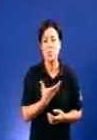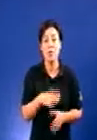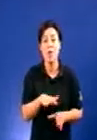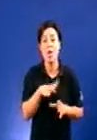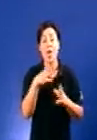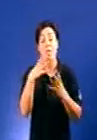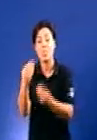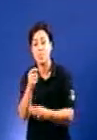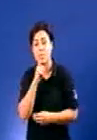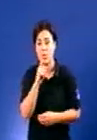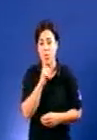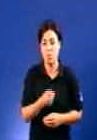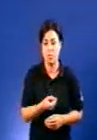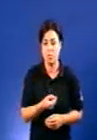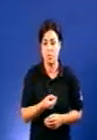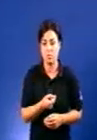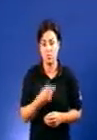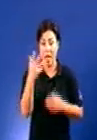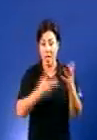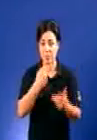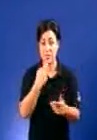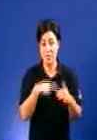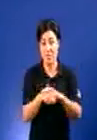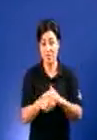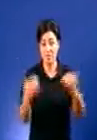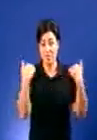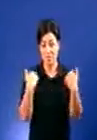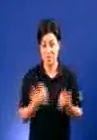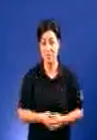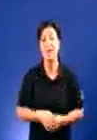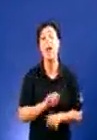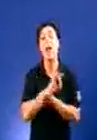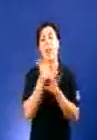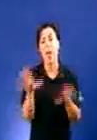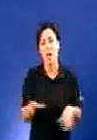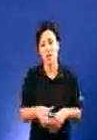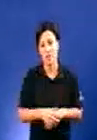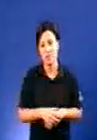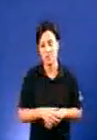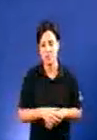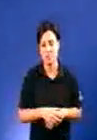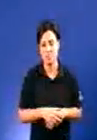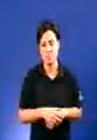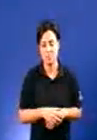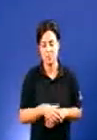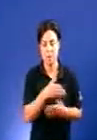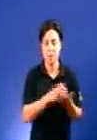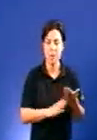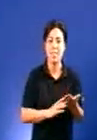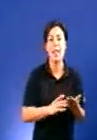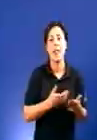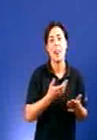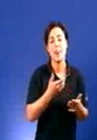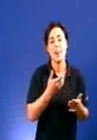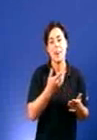deve de estar a administración que é a que xestiona, claro. E que hai unha cousa que é o legislativo e hai outra cousa que é o executivo, non?